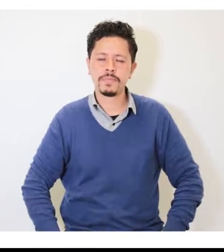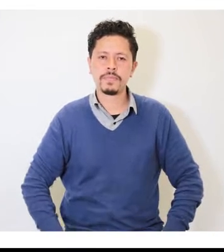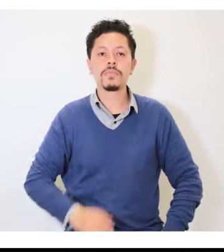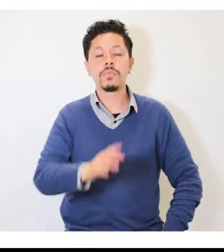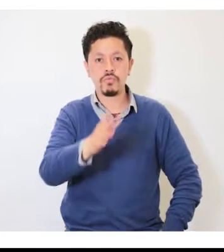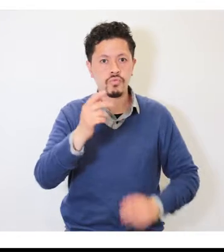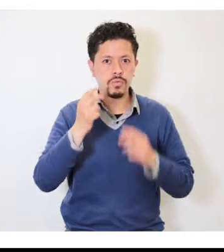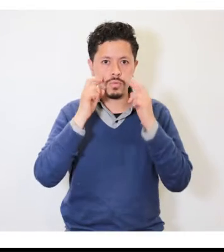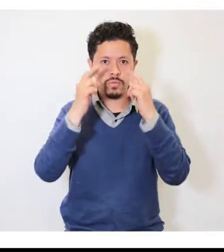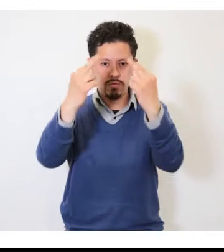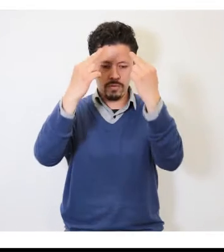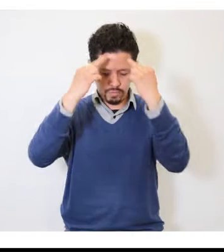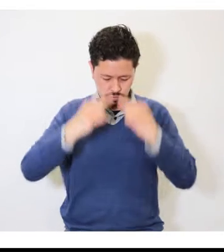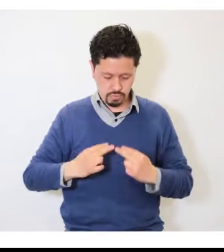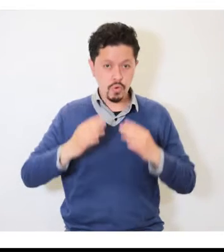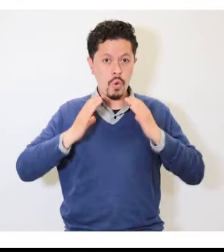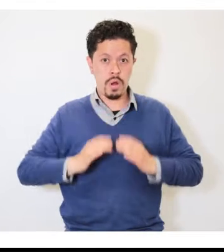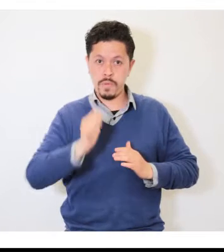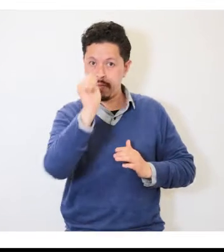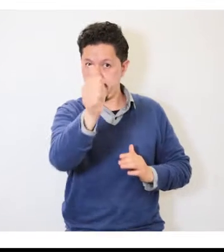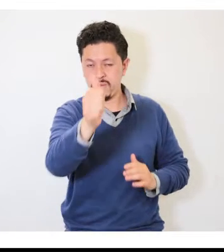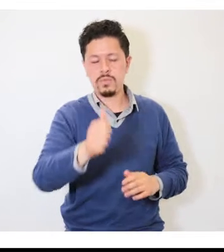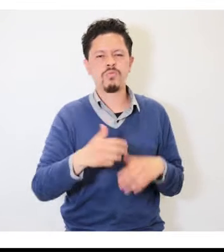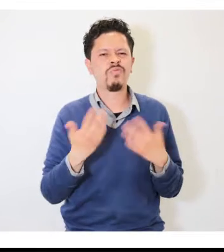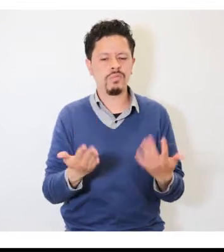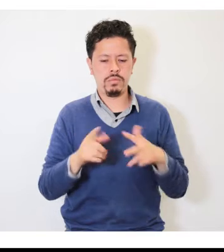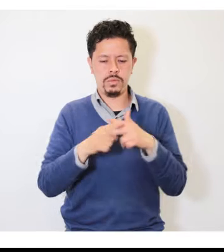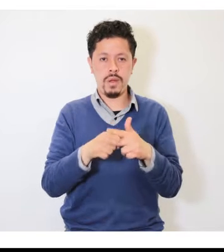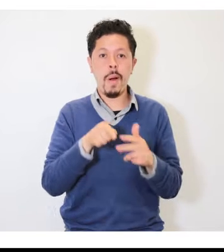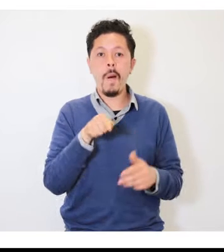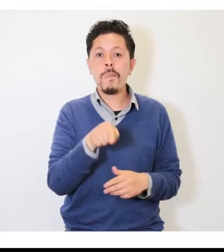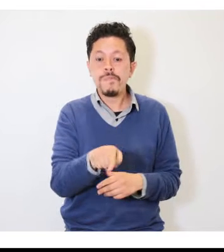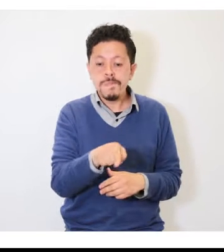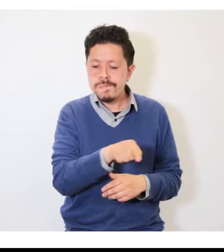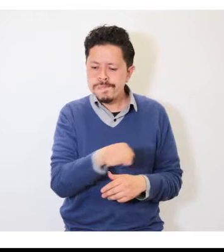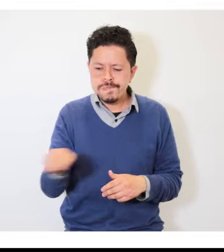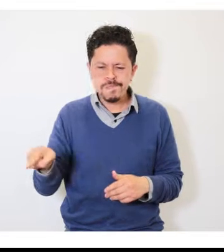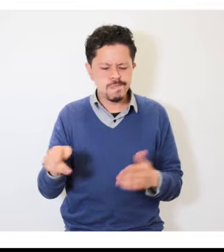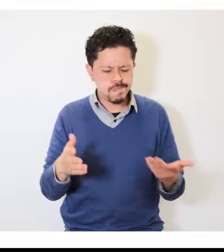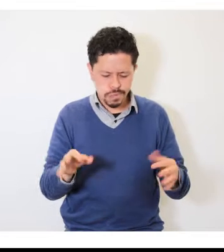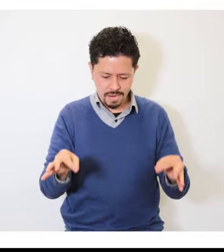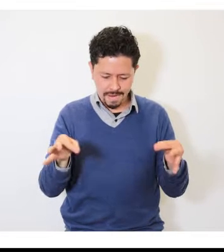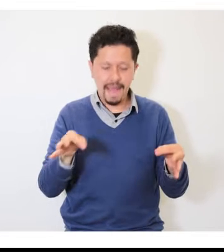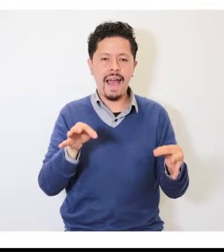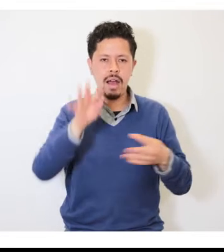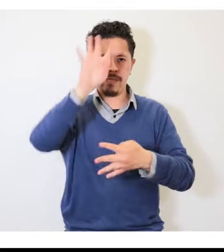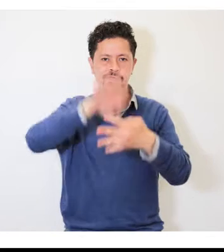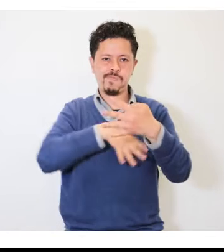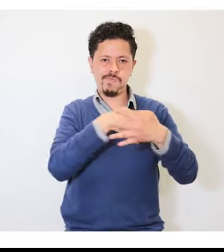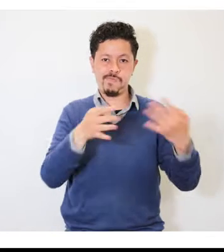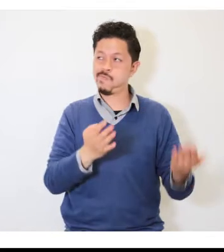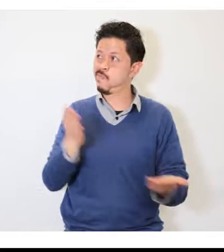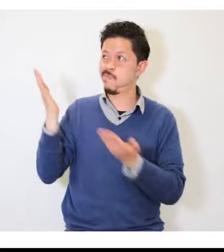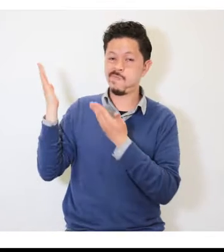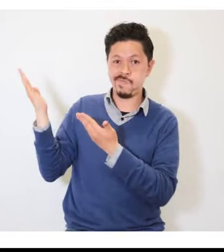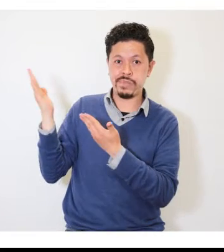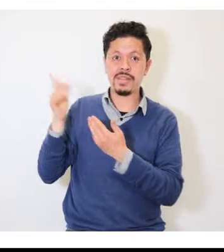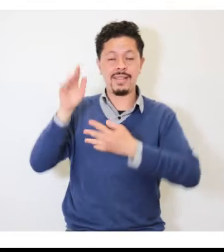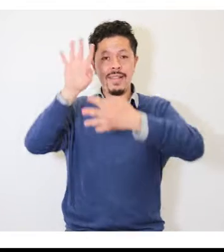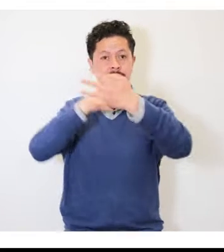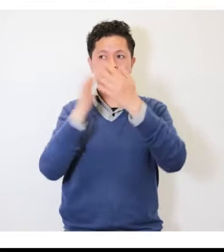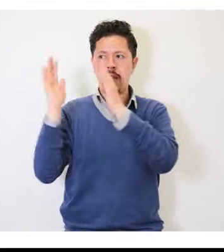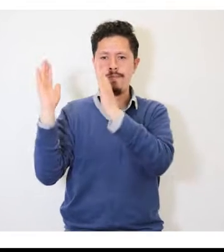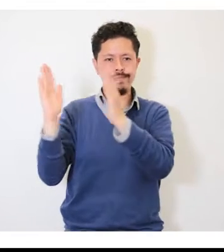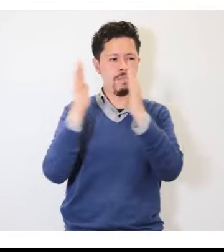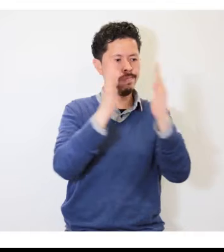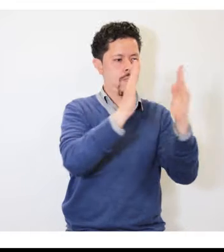Observemos con atención nuestro cuerpo. En la guía vamos a encontrar la siguiente tabla en la cual vamos a tener algunas preguntas